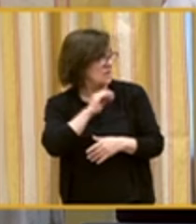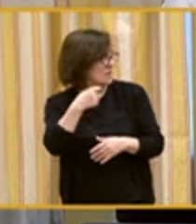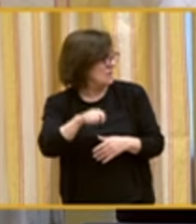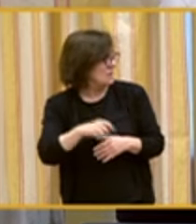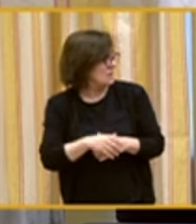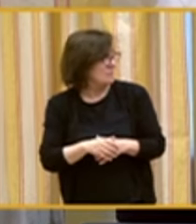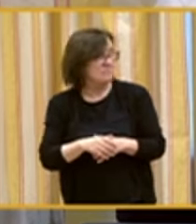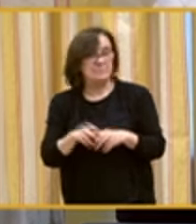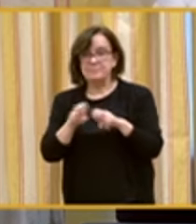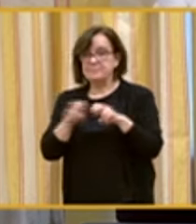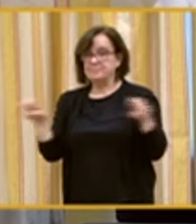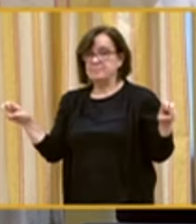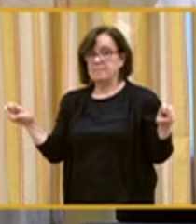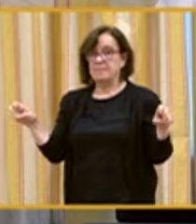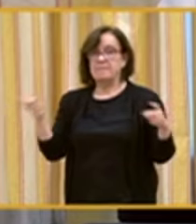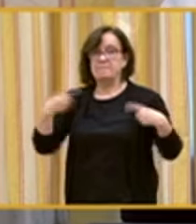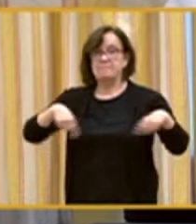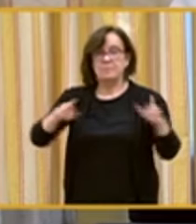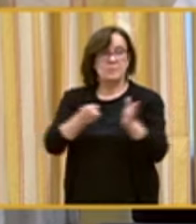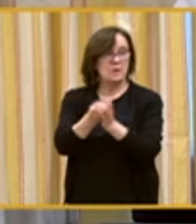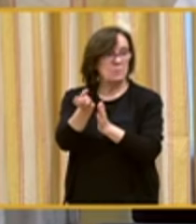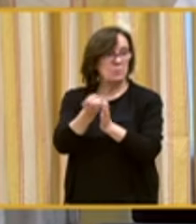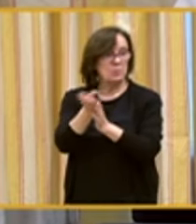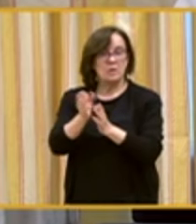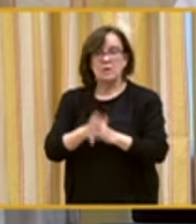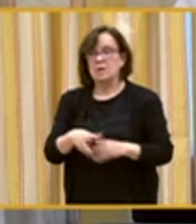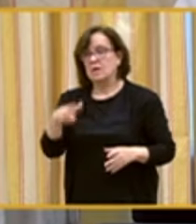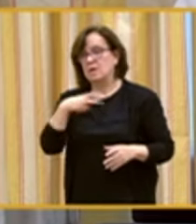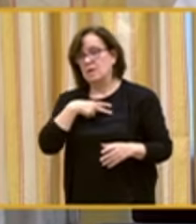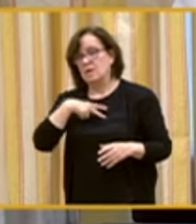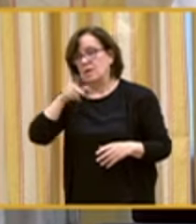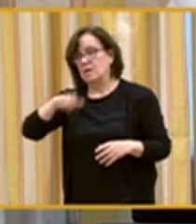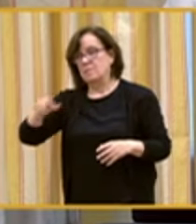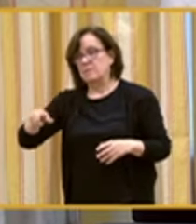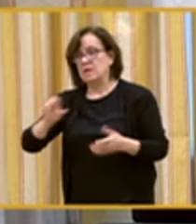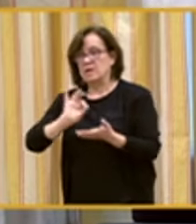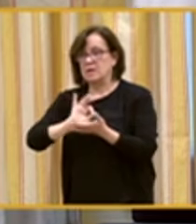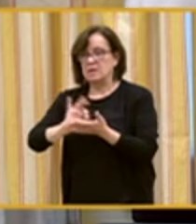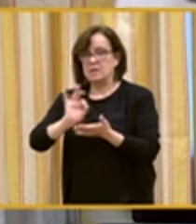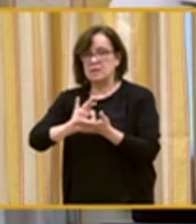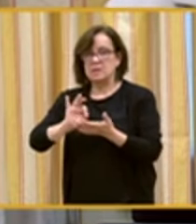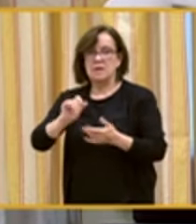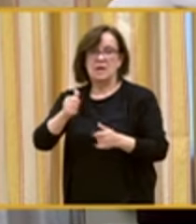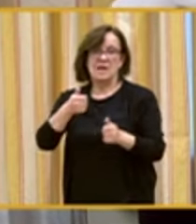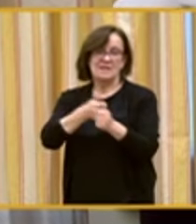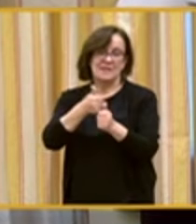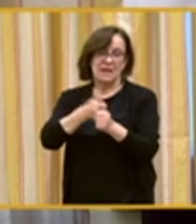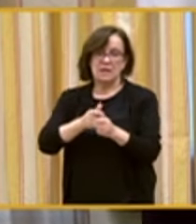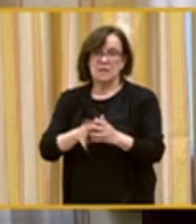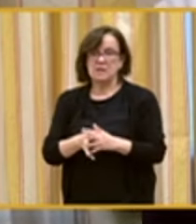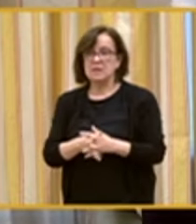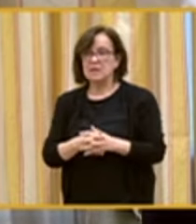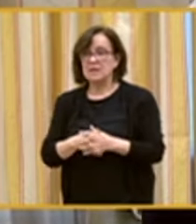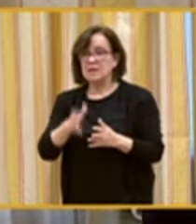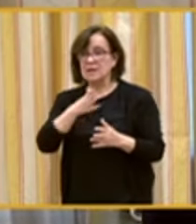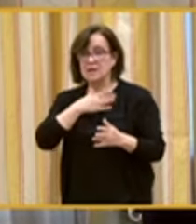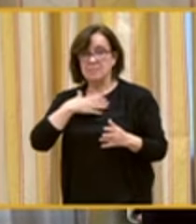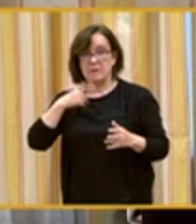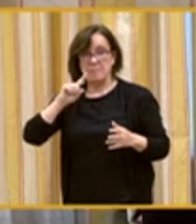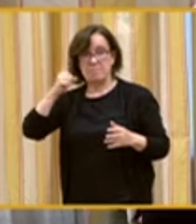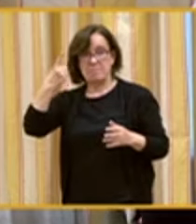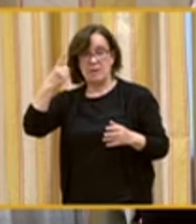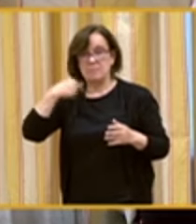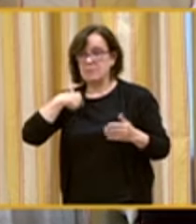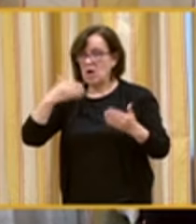integrantes de la mesa, señorías, portavoces, señor letrado, personal servicio de la Cámara, señor secretario. Quiero mostrarles en primer